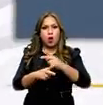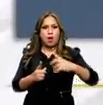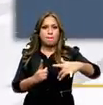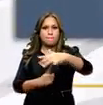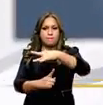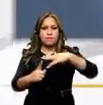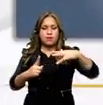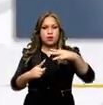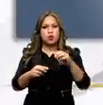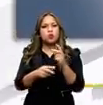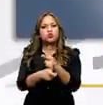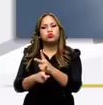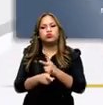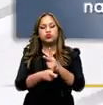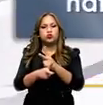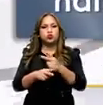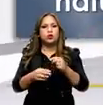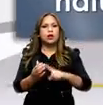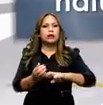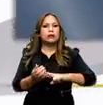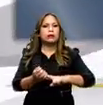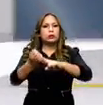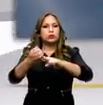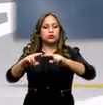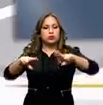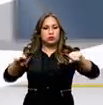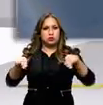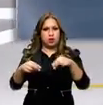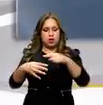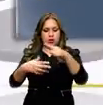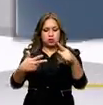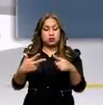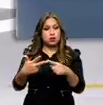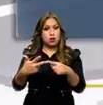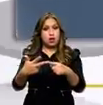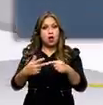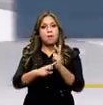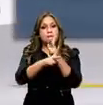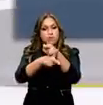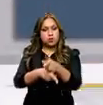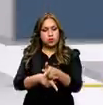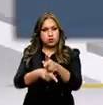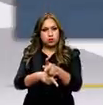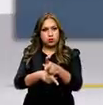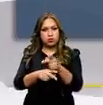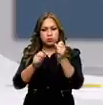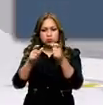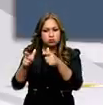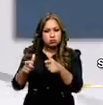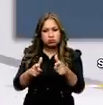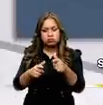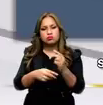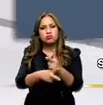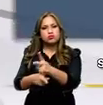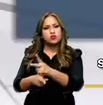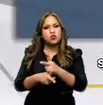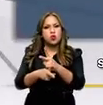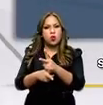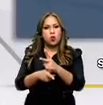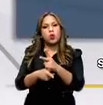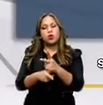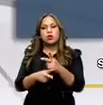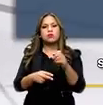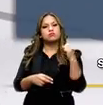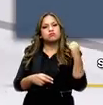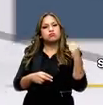la biodiversidad y recursos naturales, protección, mantenimiento y desarrollo de los conocimientos colectivos